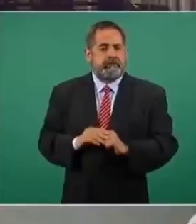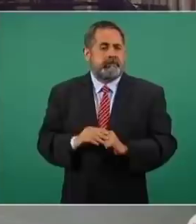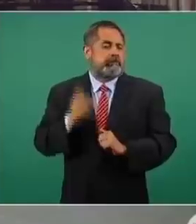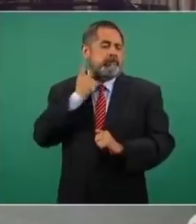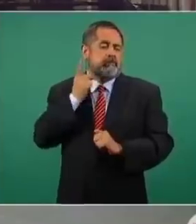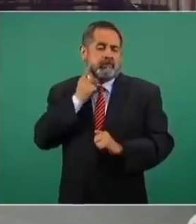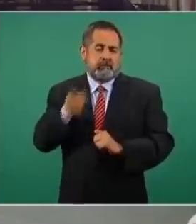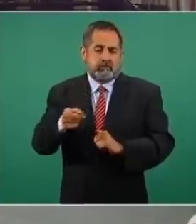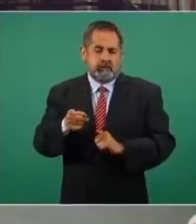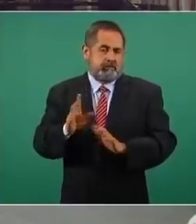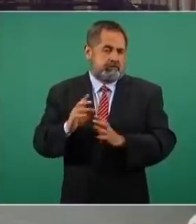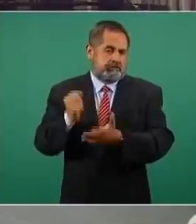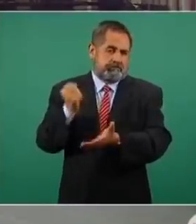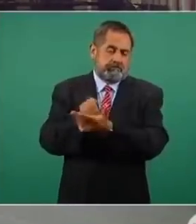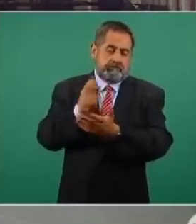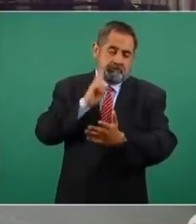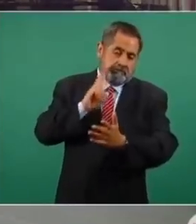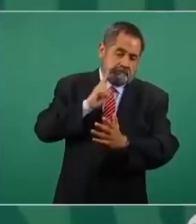diputados